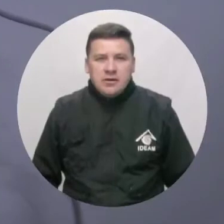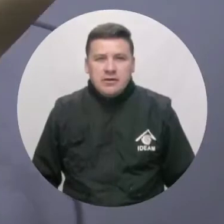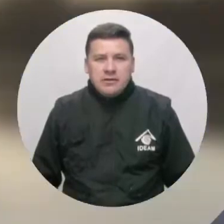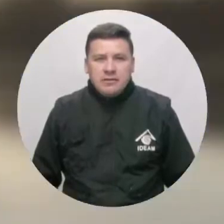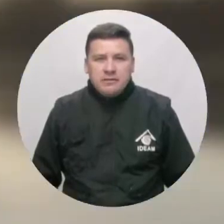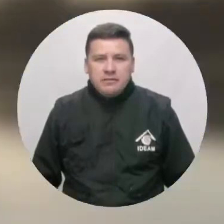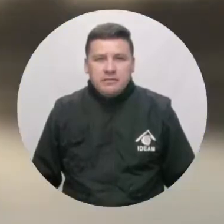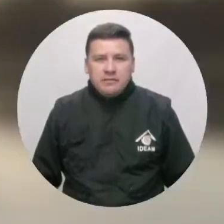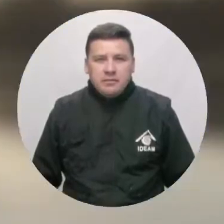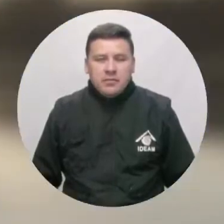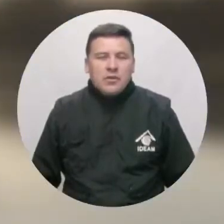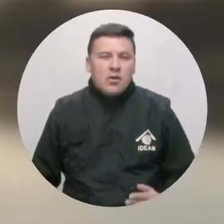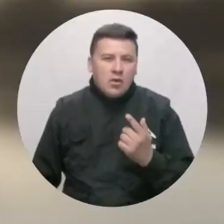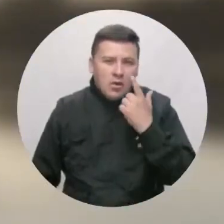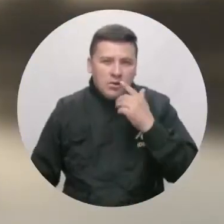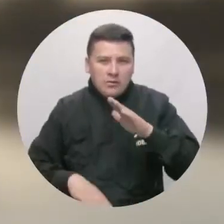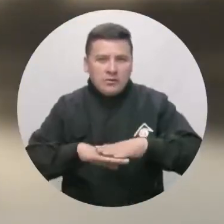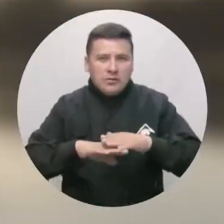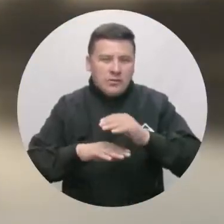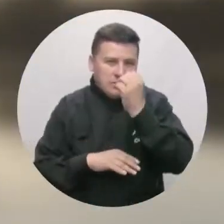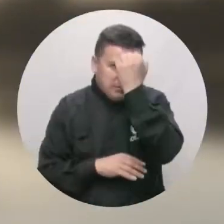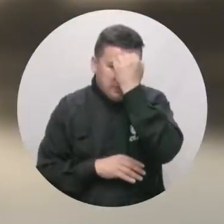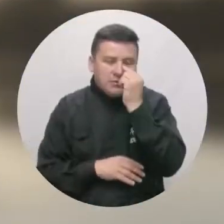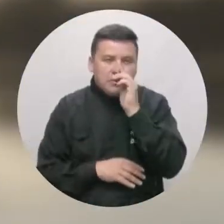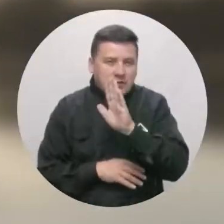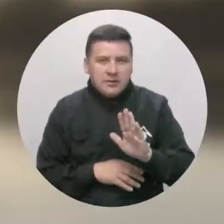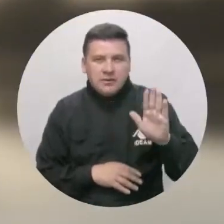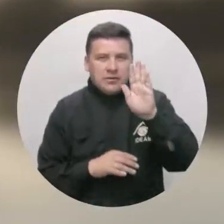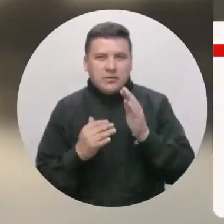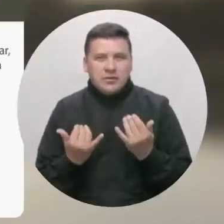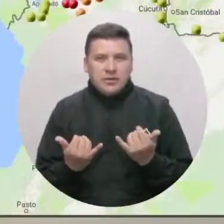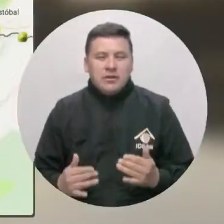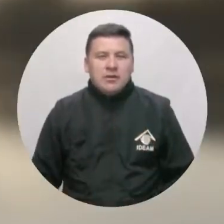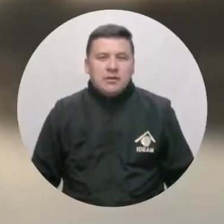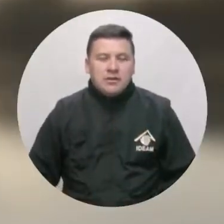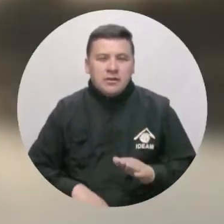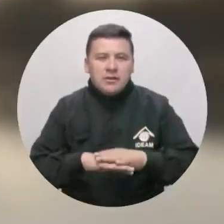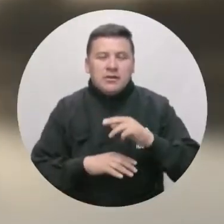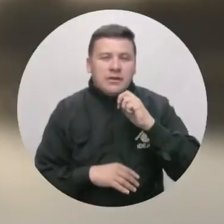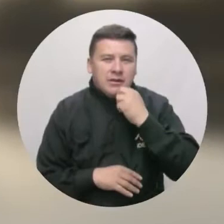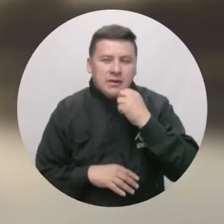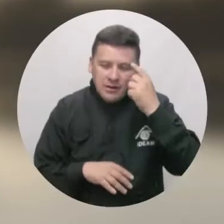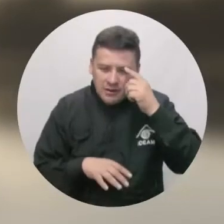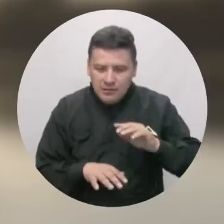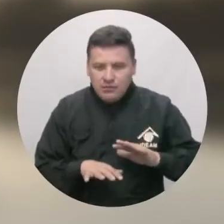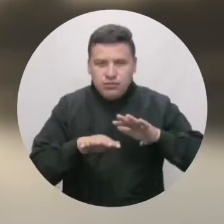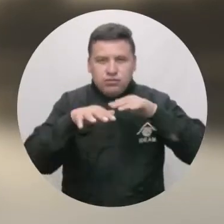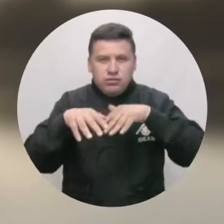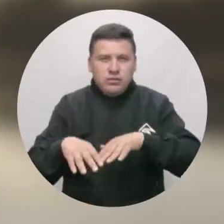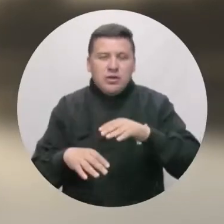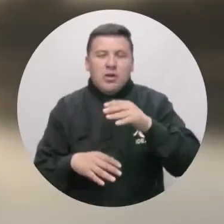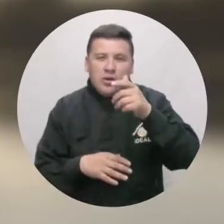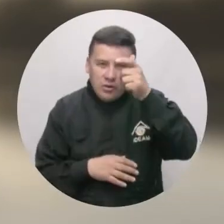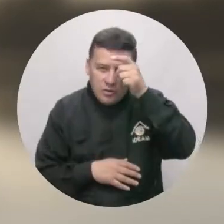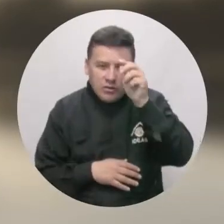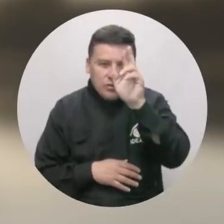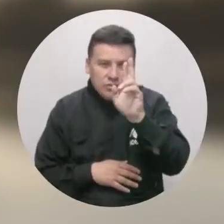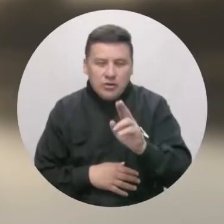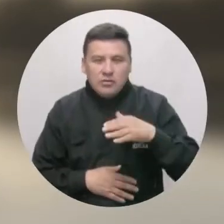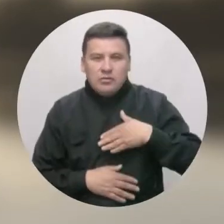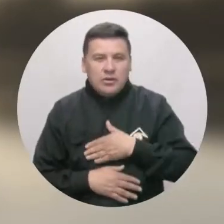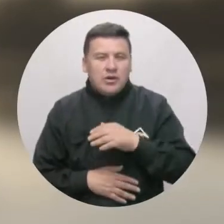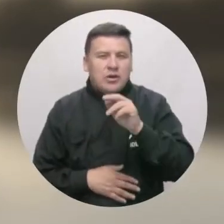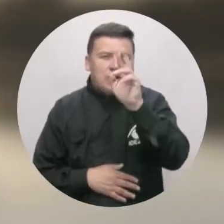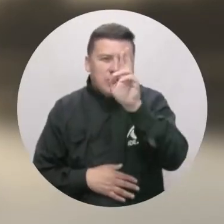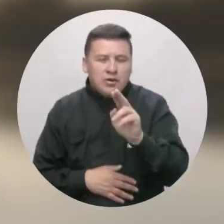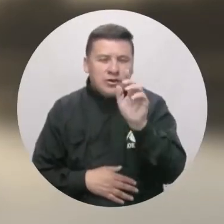Ahora, mucha atención a las principales alertas para hoy a nivel nacional. Alerta roja por crecientes en Córdoba, Azucre, Cesar, Bolívar y